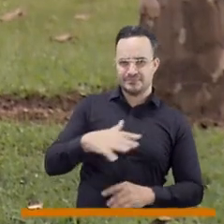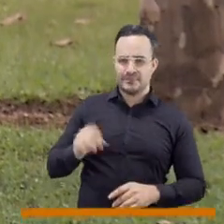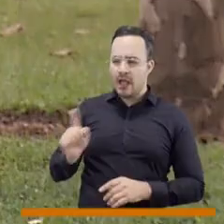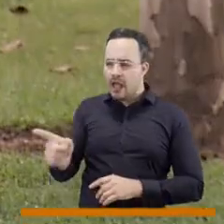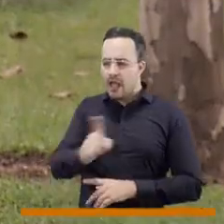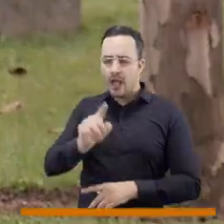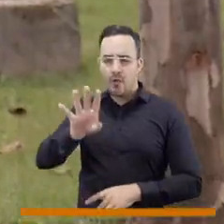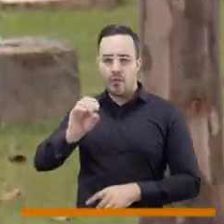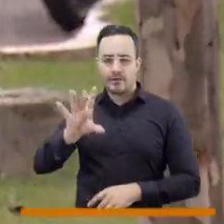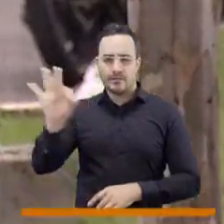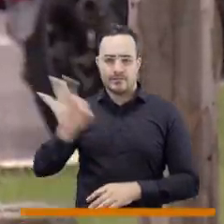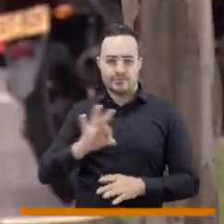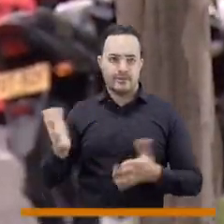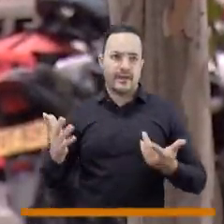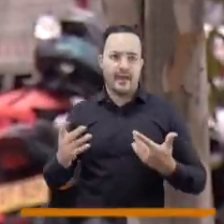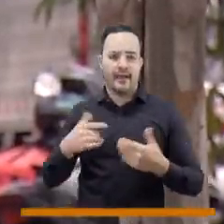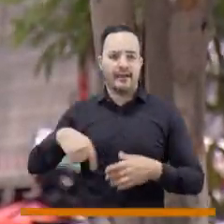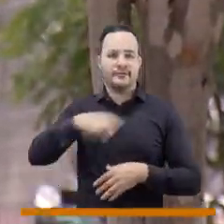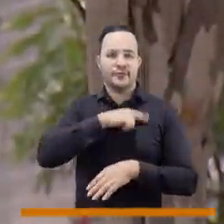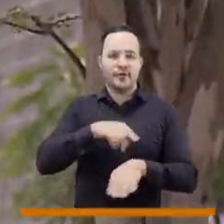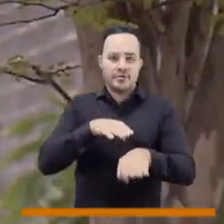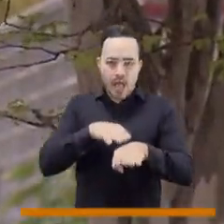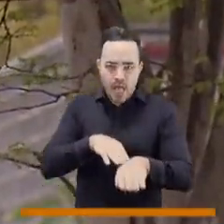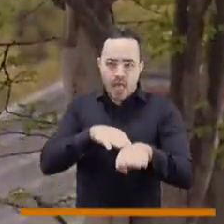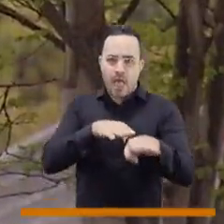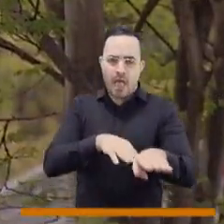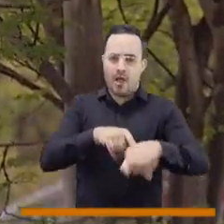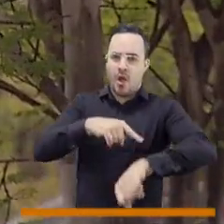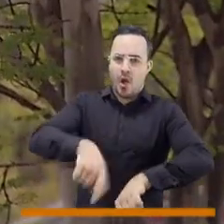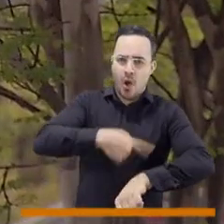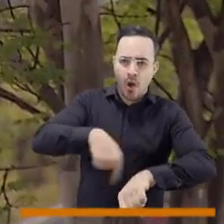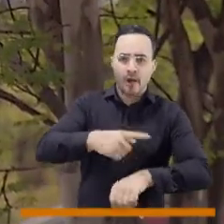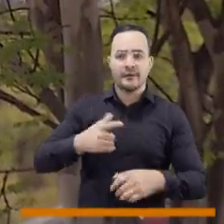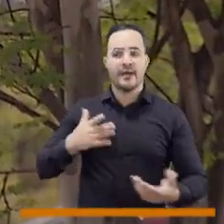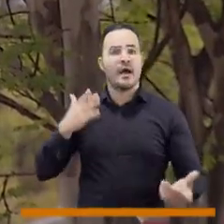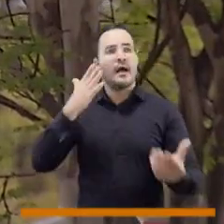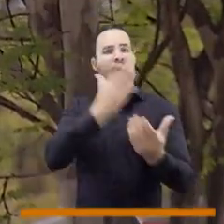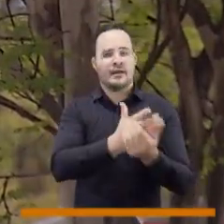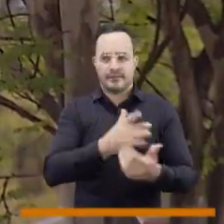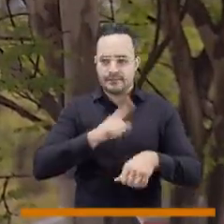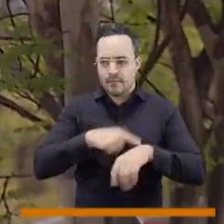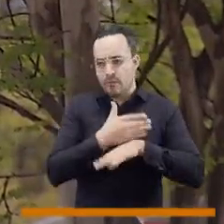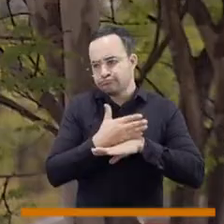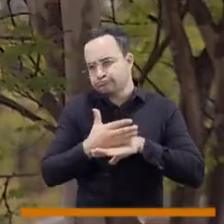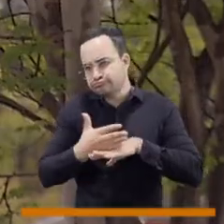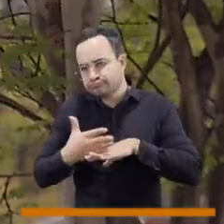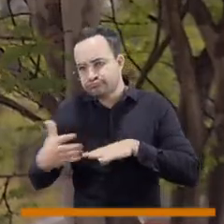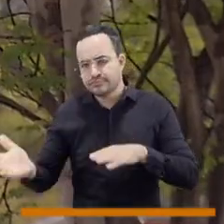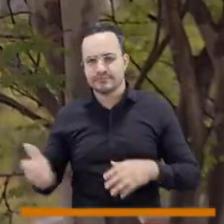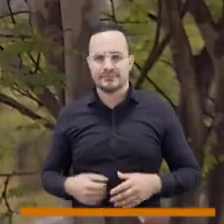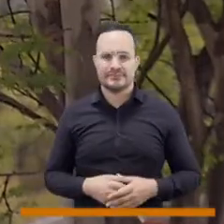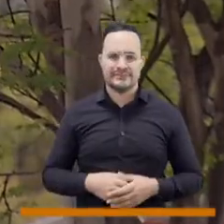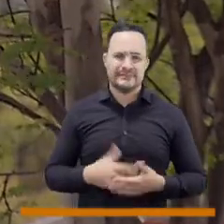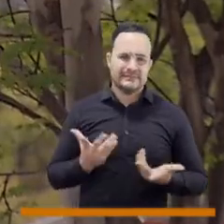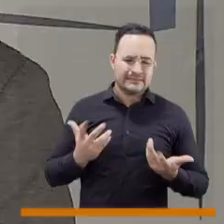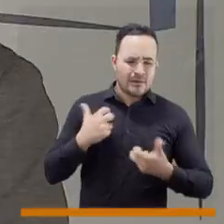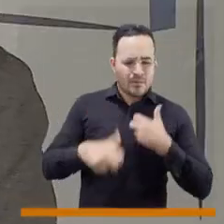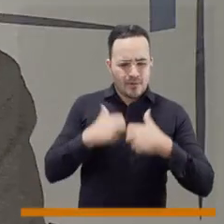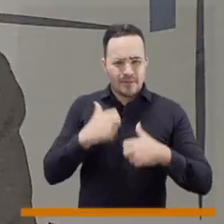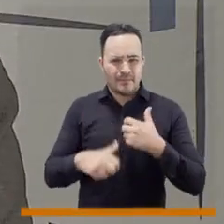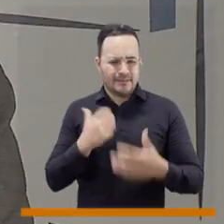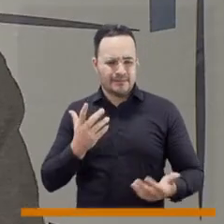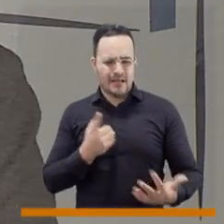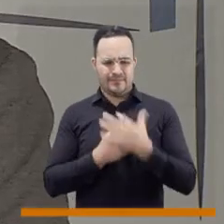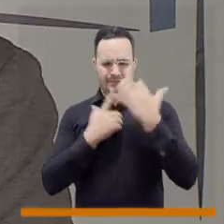vial, eso hace que estemos más tiempo en el taco, que nos tardemos más en llegar a nuestro destino, en desplazarnos,